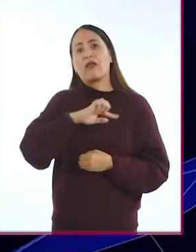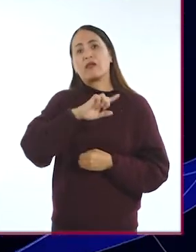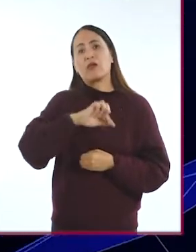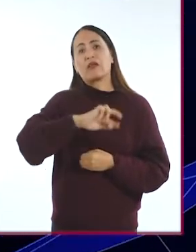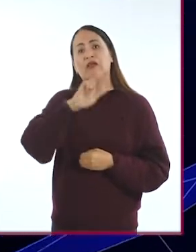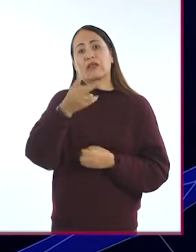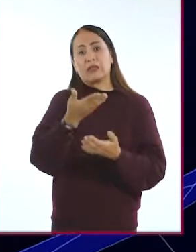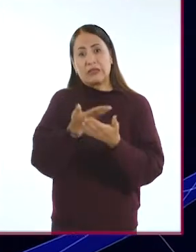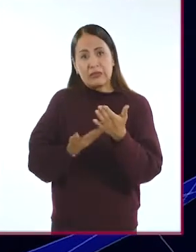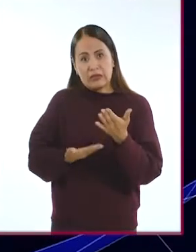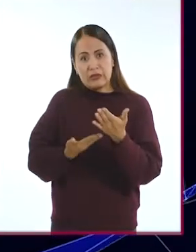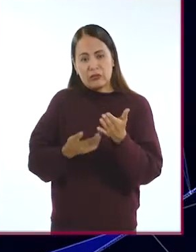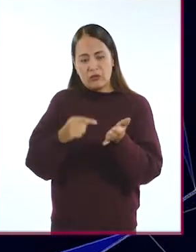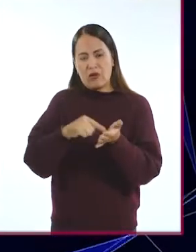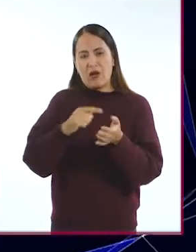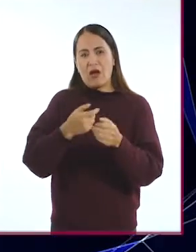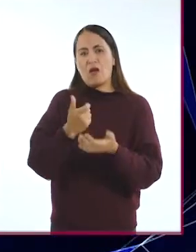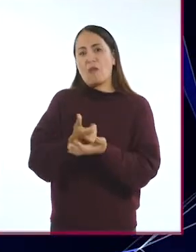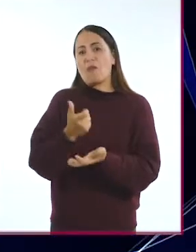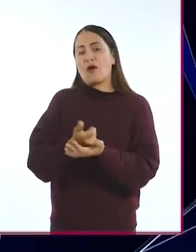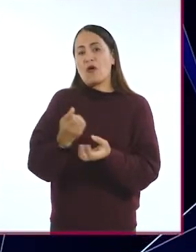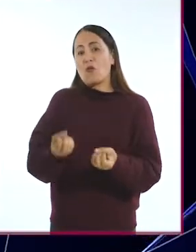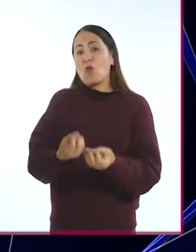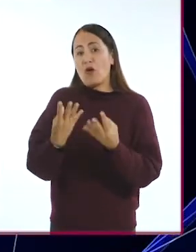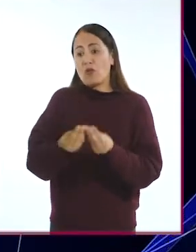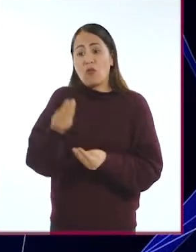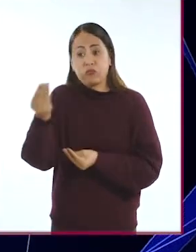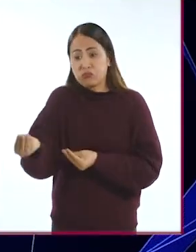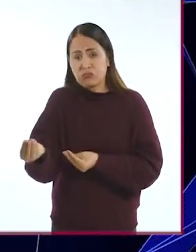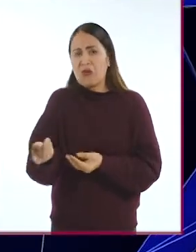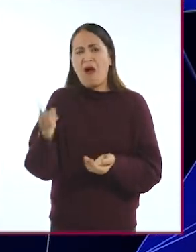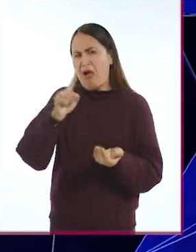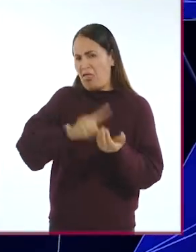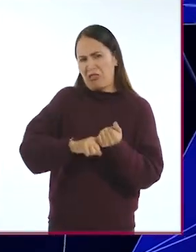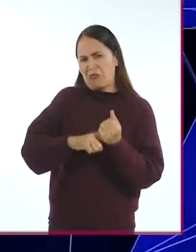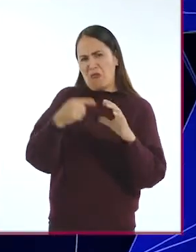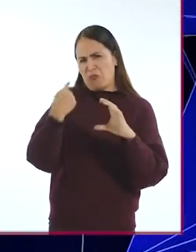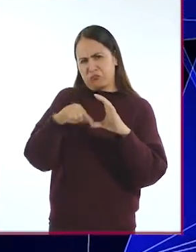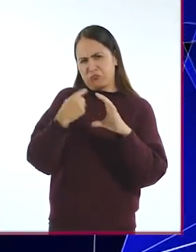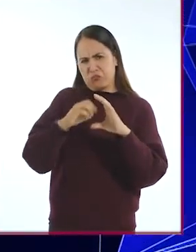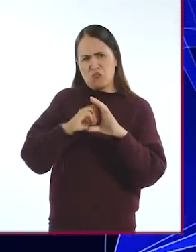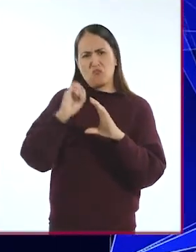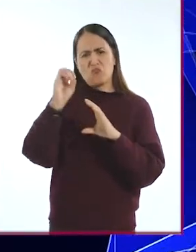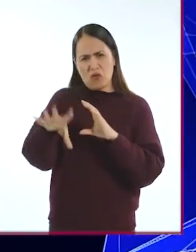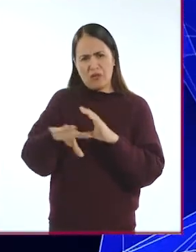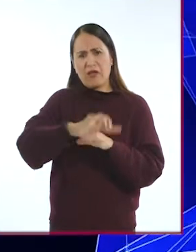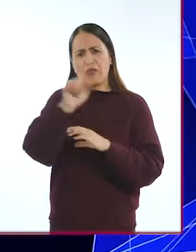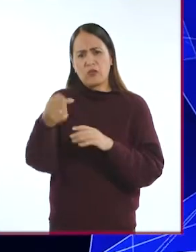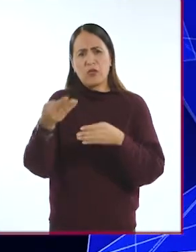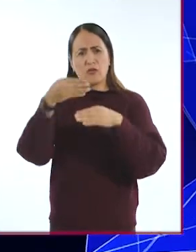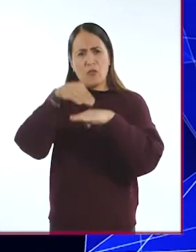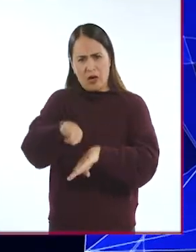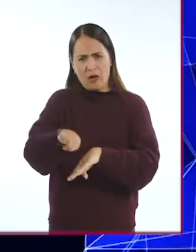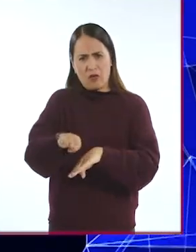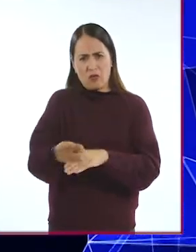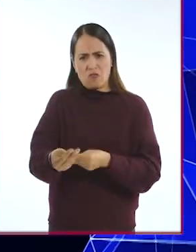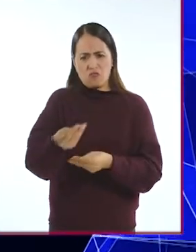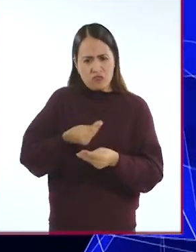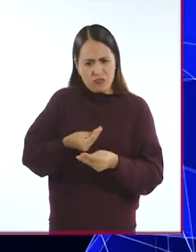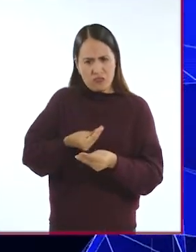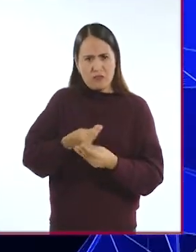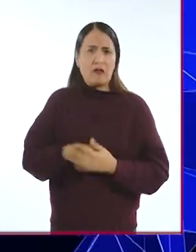dejar el recibo de honorarios, ¿no? Sino que ya es digital todo. Se los envío, me depositan. Entonces,